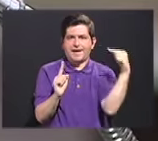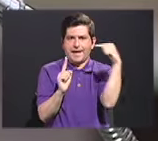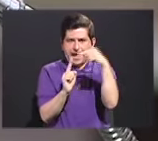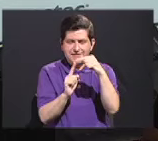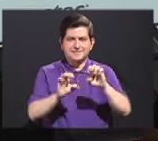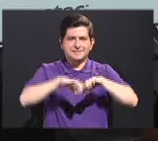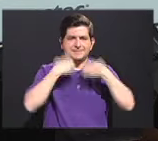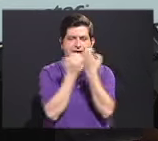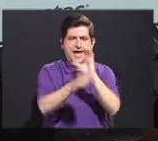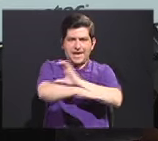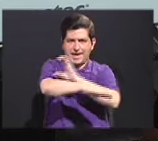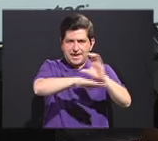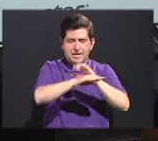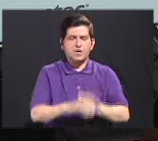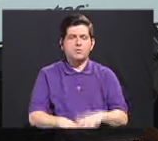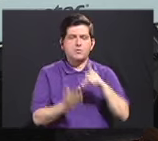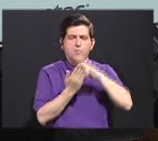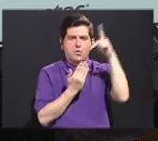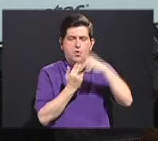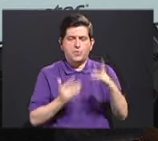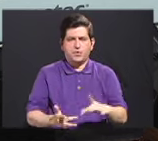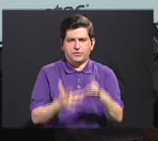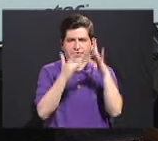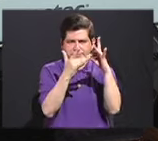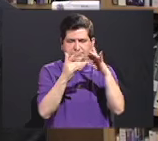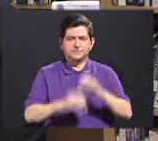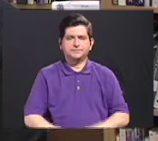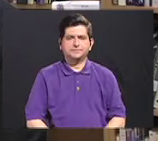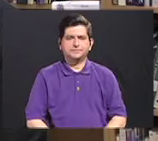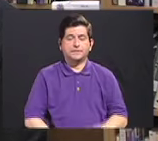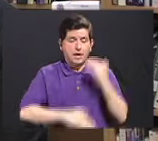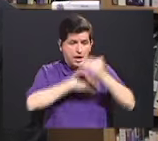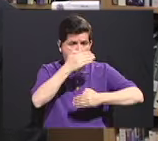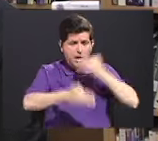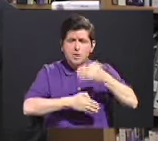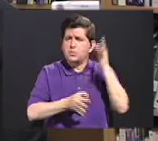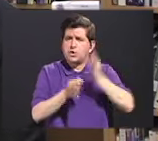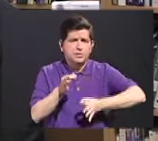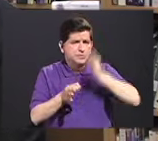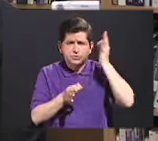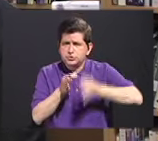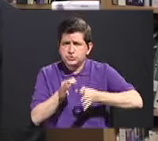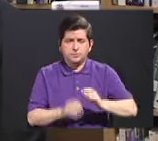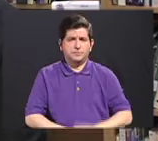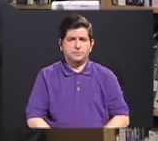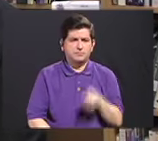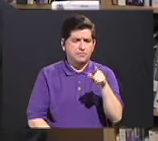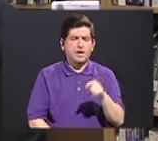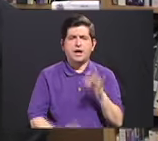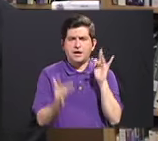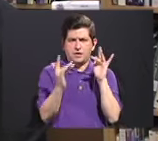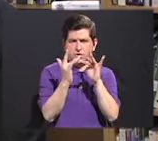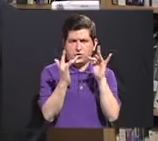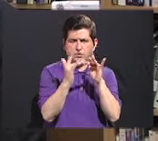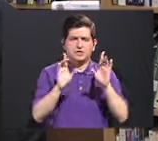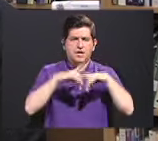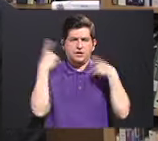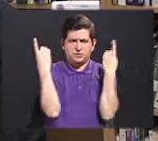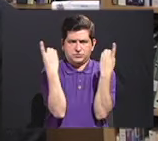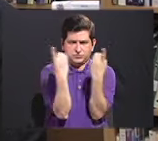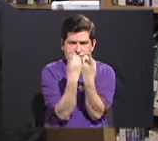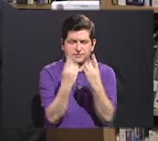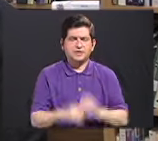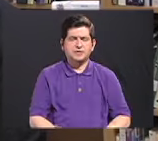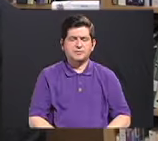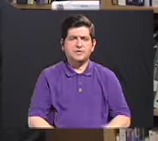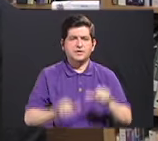hasta equipo de cómputo o software especializado. El trámite en realidad es muy sencillo. Simplemente se pone en contacto con el